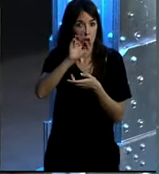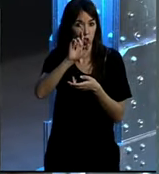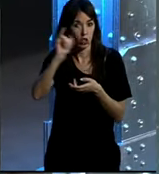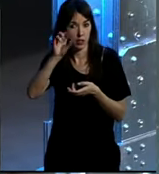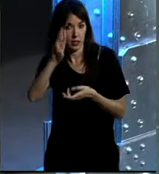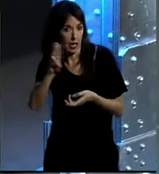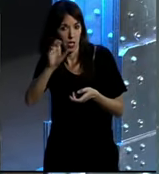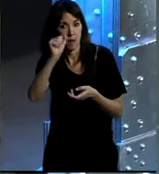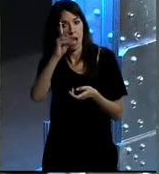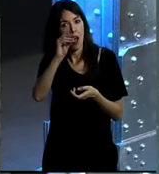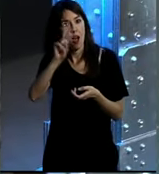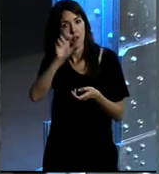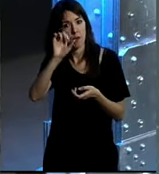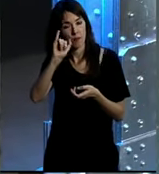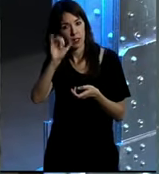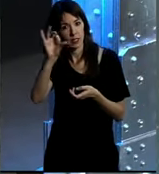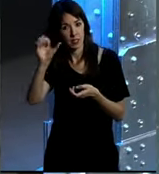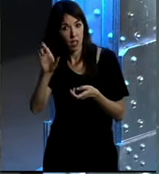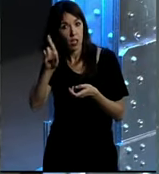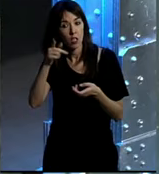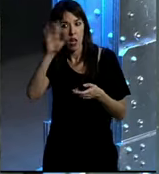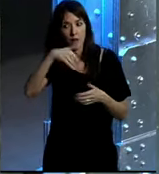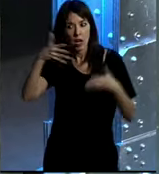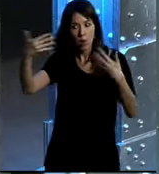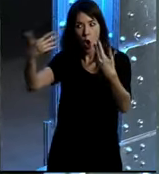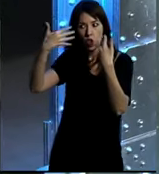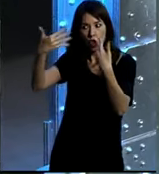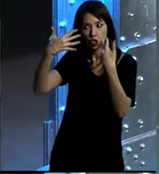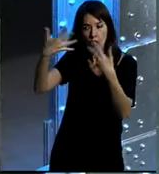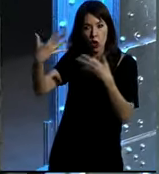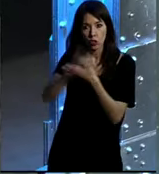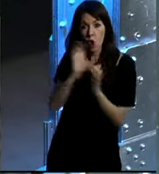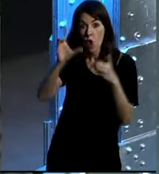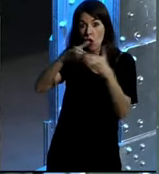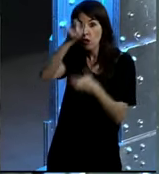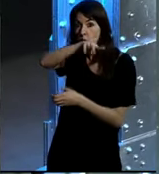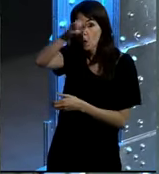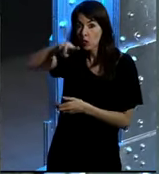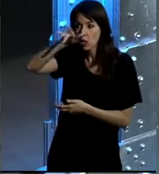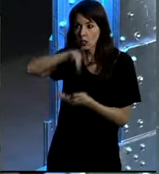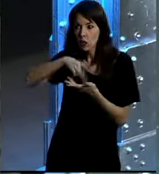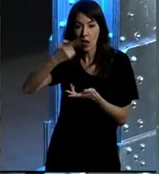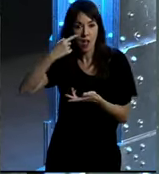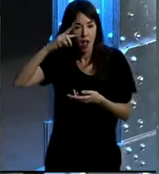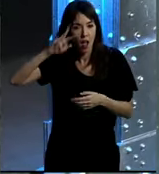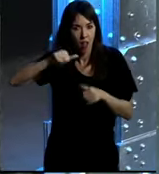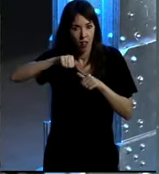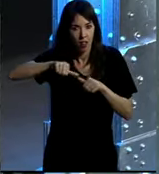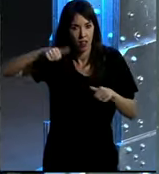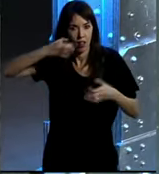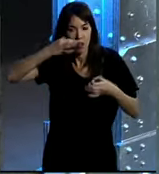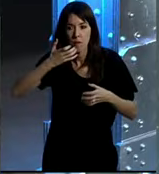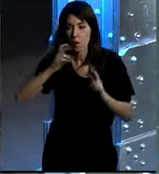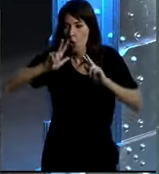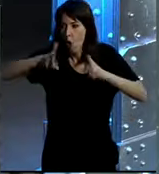etc., en donde al final todos acudimos en busca de los consejos que nos dan un colectivo de personas que han experimentado, bien una